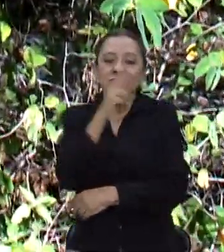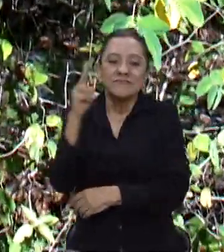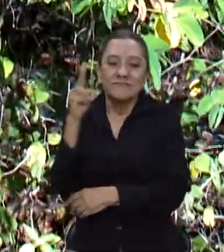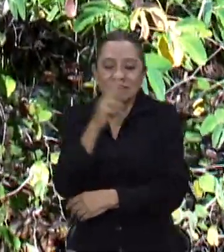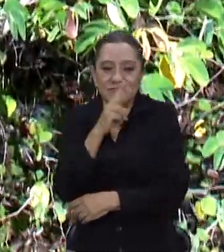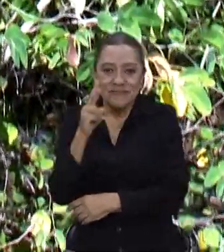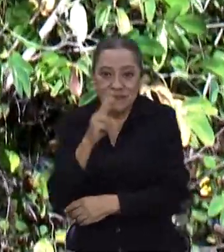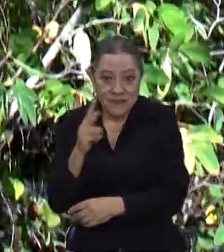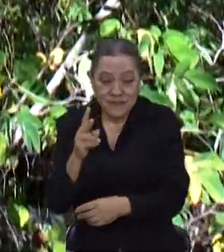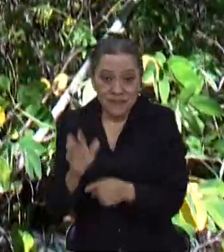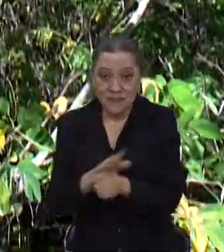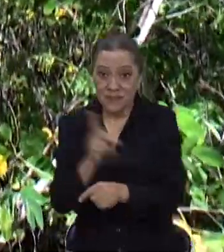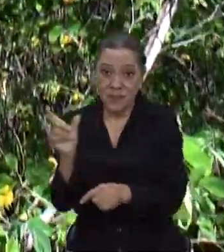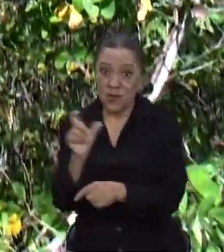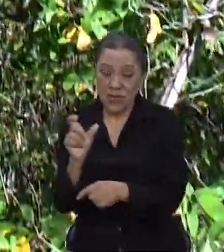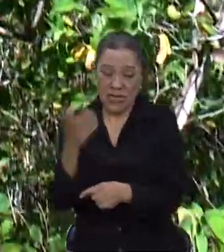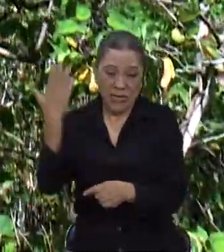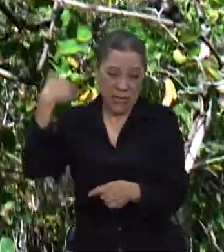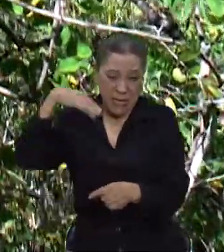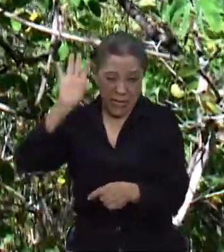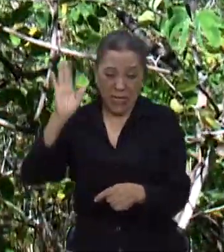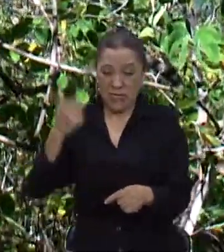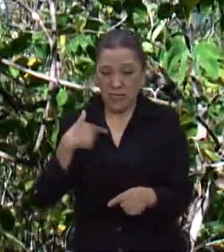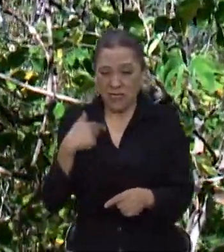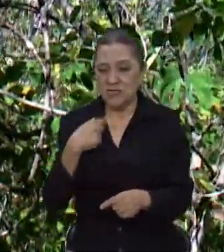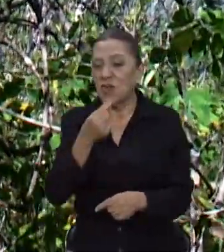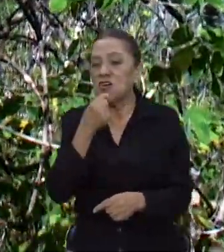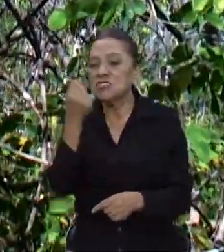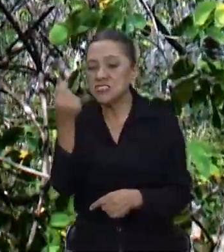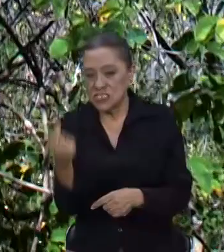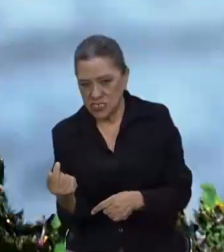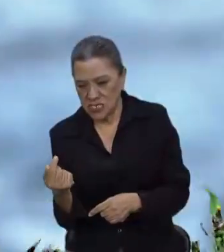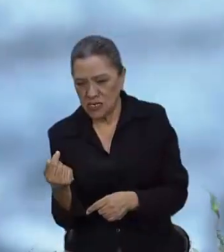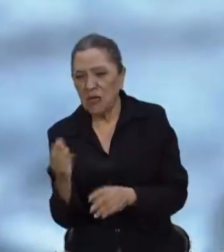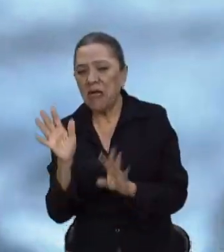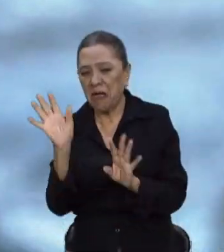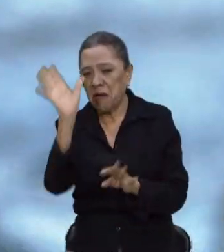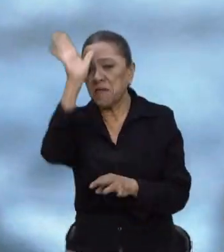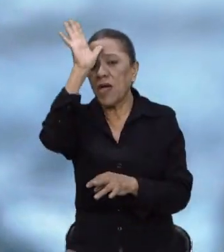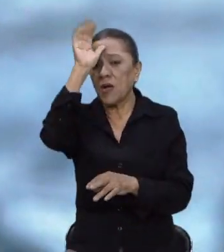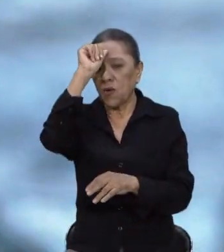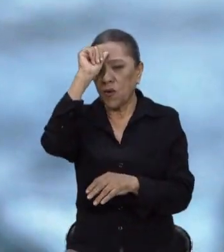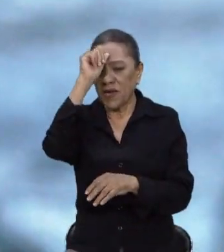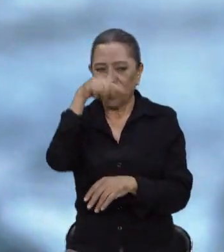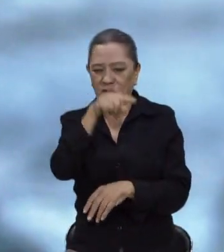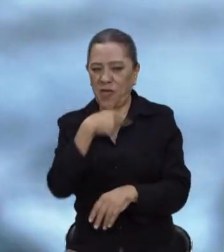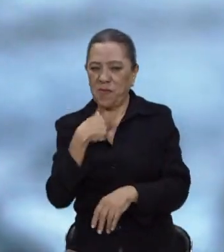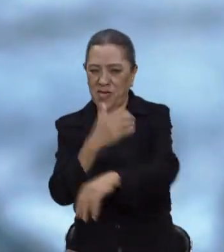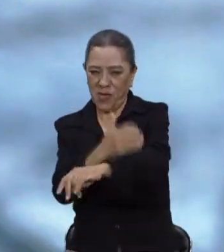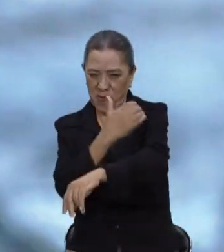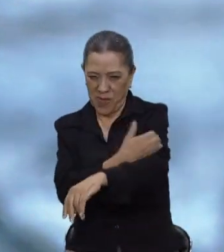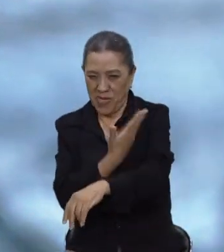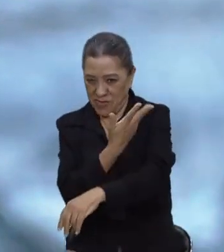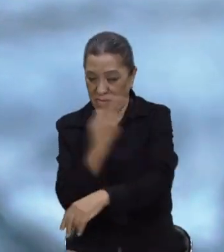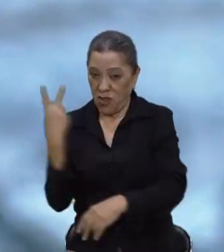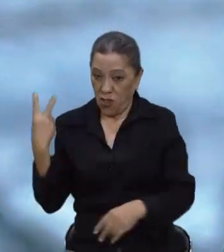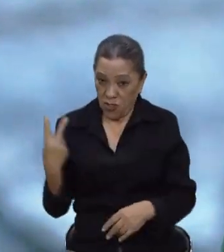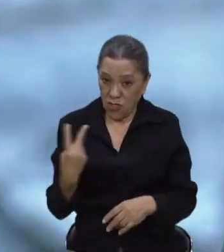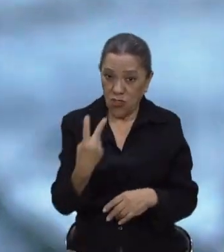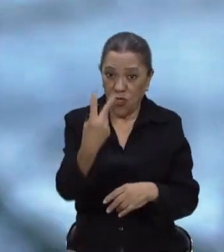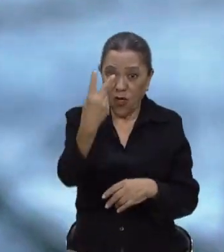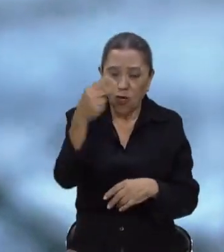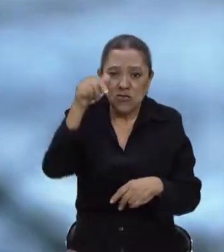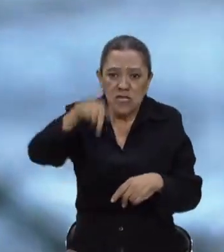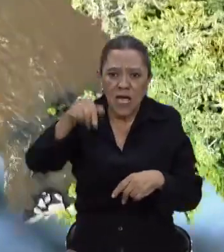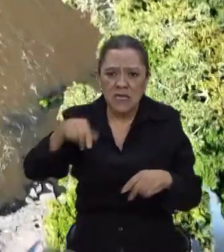porque antes, cuando yo estaba yo chico, me acuerdo, aquí está un compañero, un maestro, que íbamos,